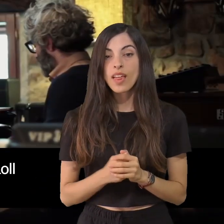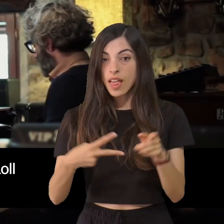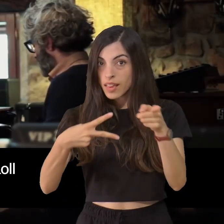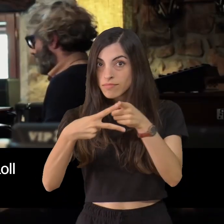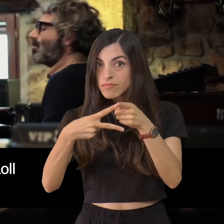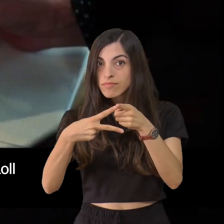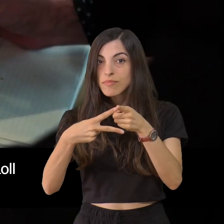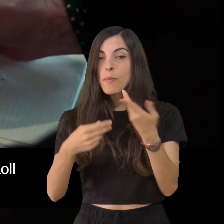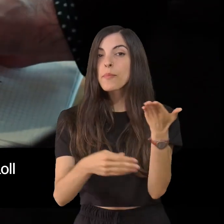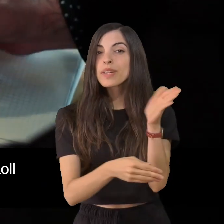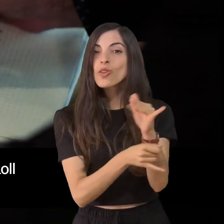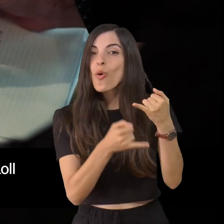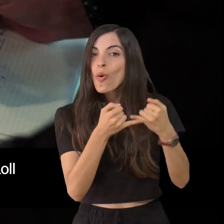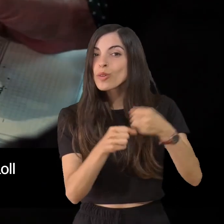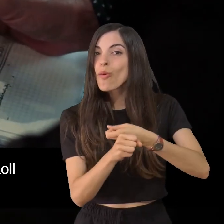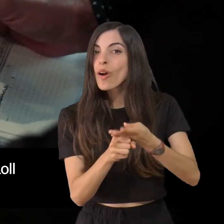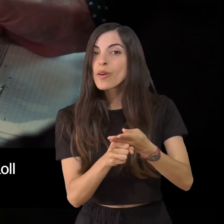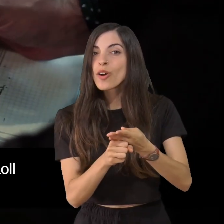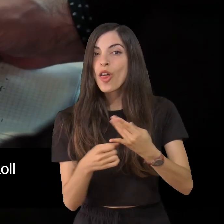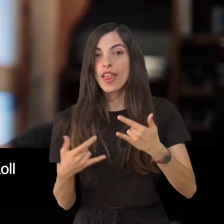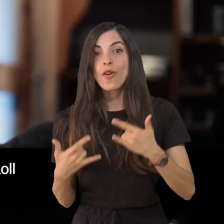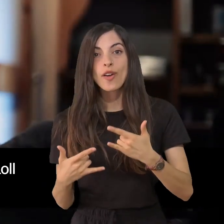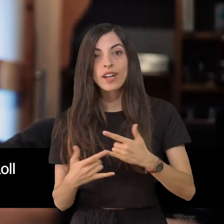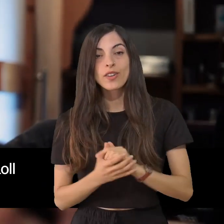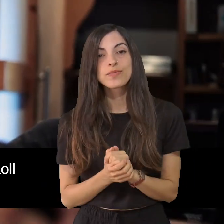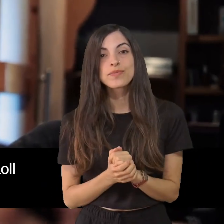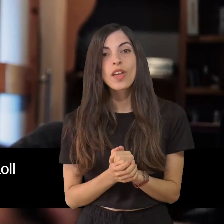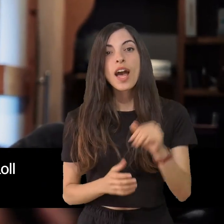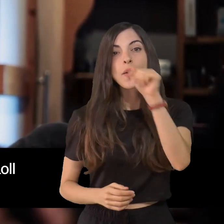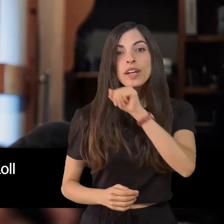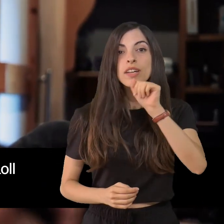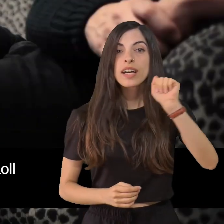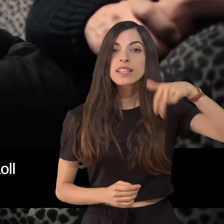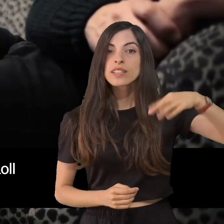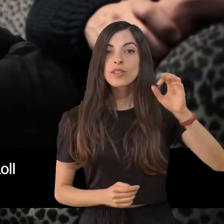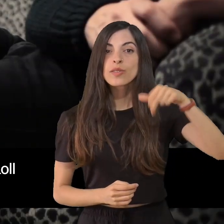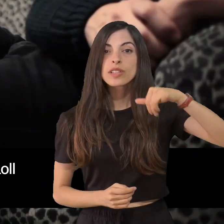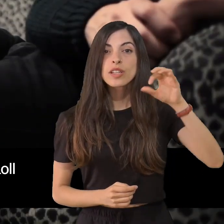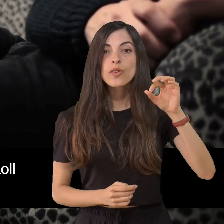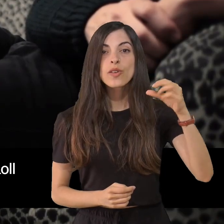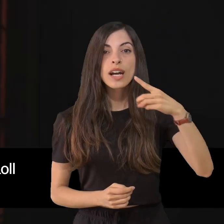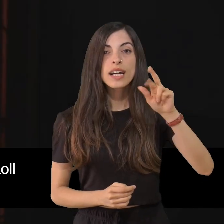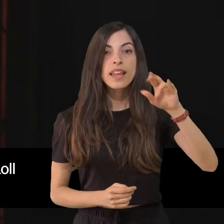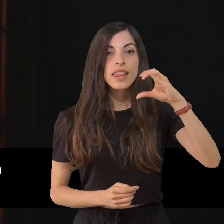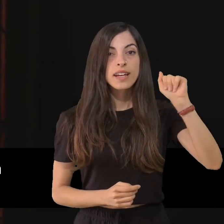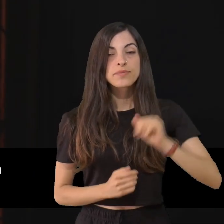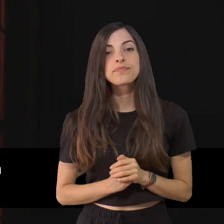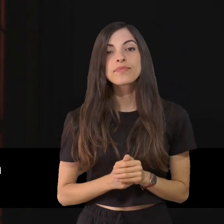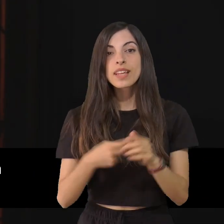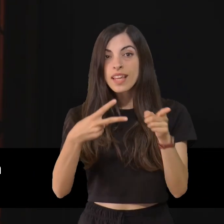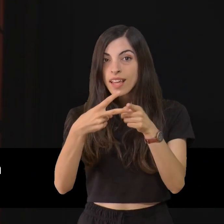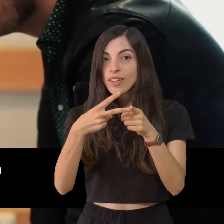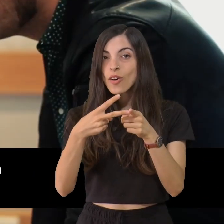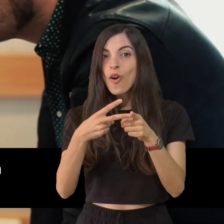El primero de ellos presenta su último disco de rock and roll con su vocalista Antonio García. León